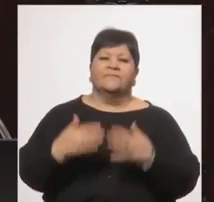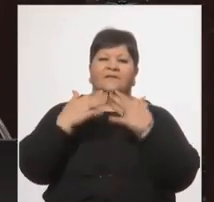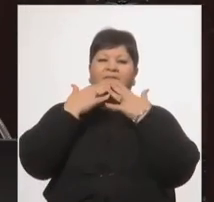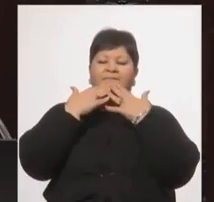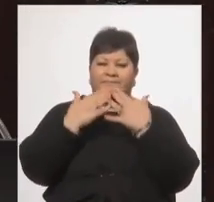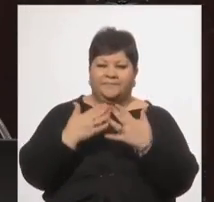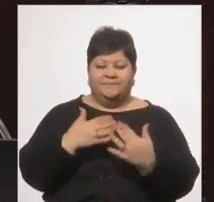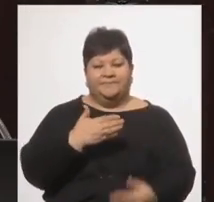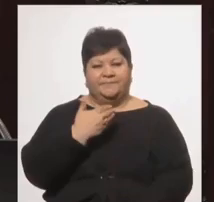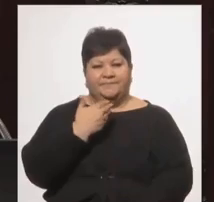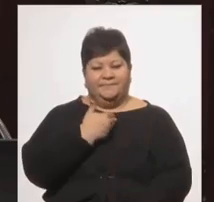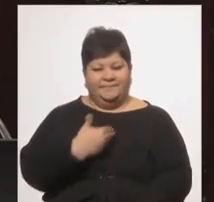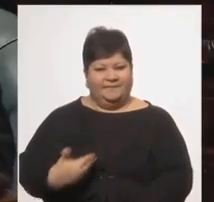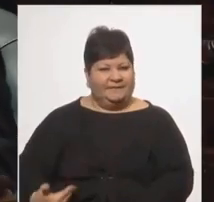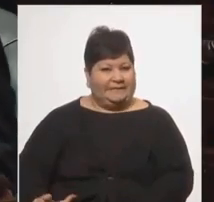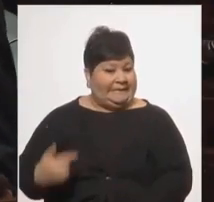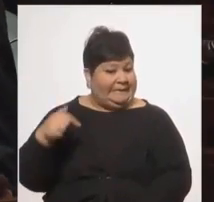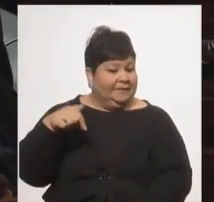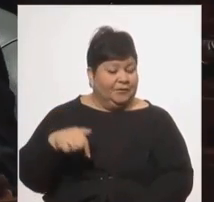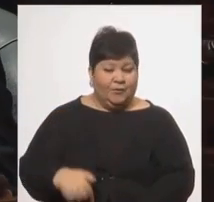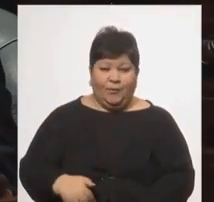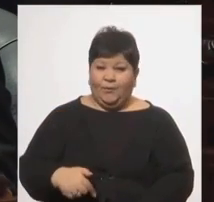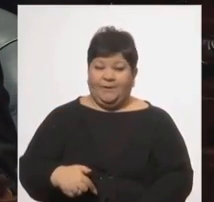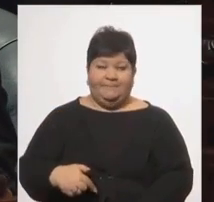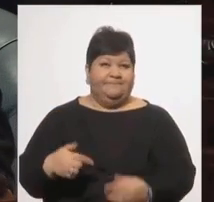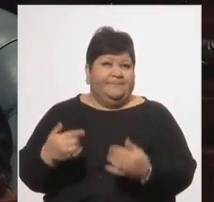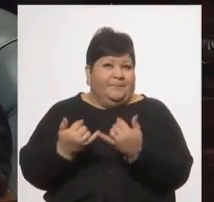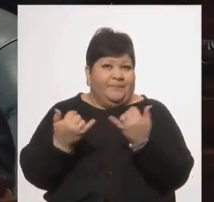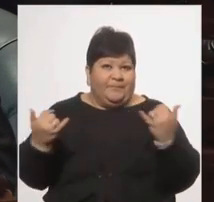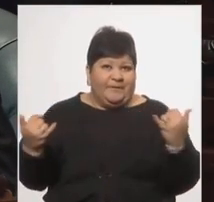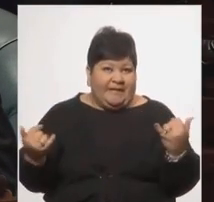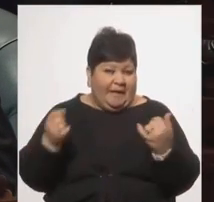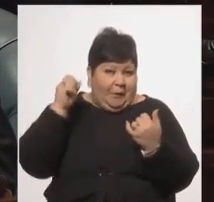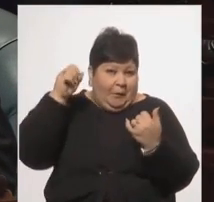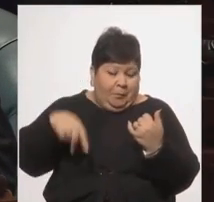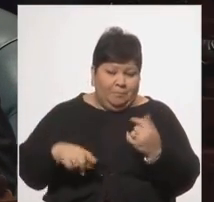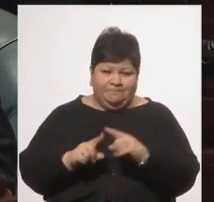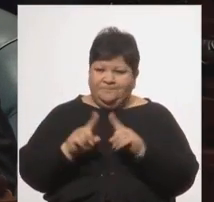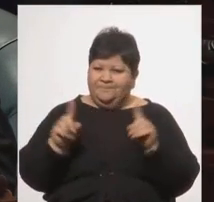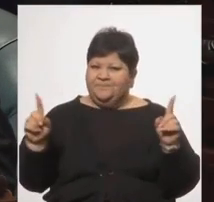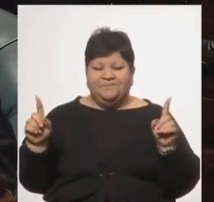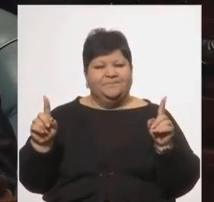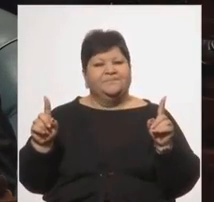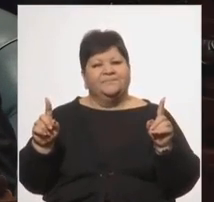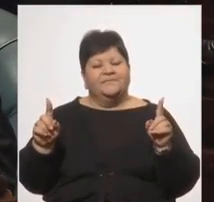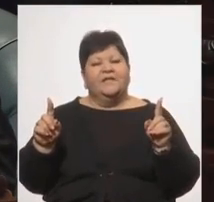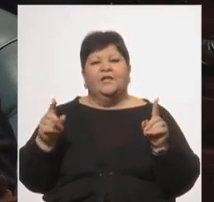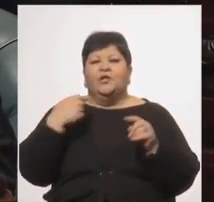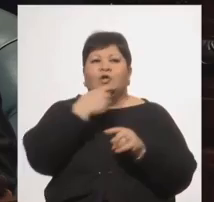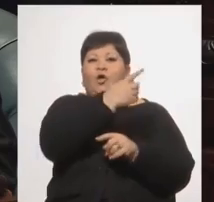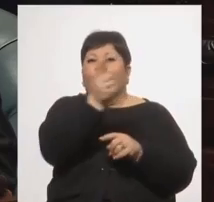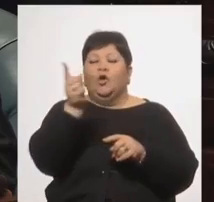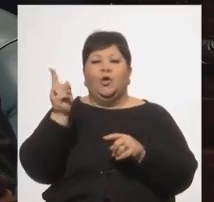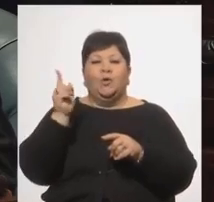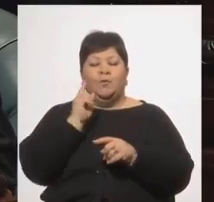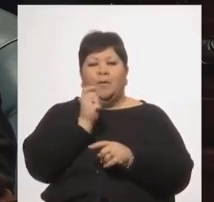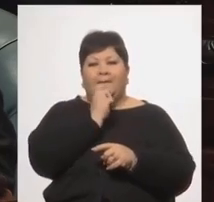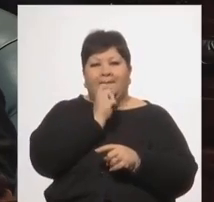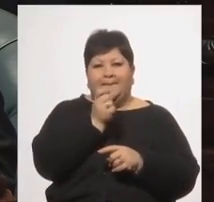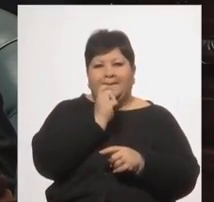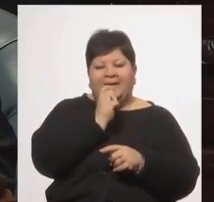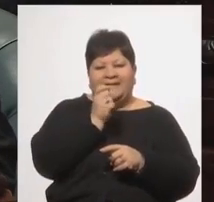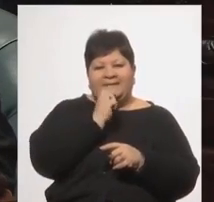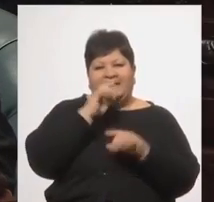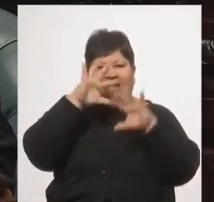Hoy no es una jornada más en este cuerpo, sin dudas. Como ha recogido la prensa extranjera en estas últimas